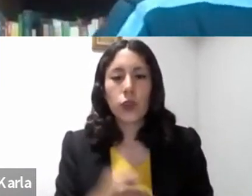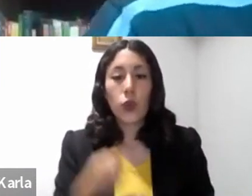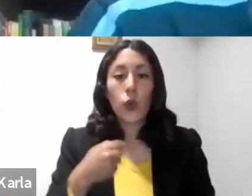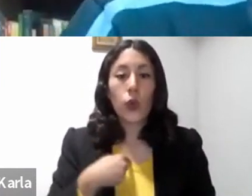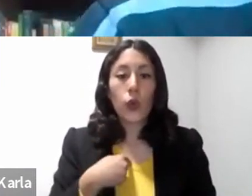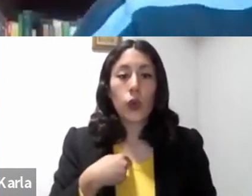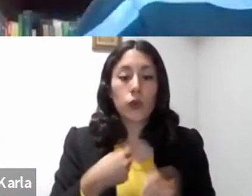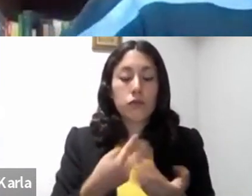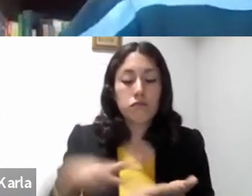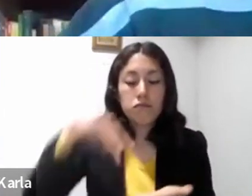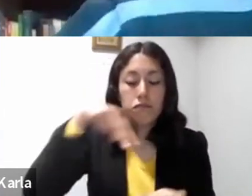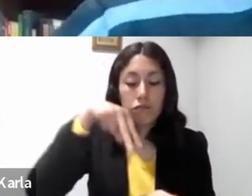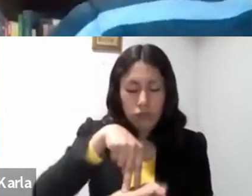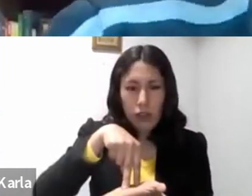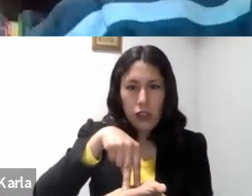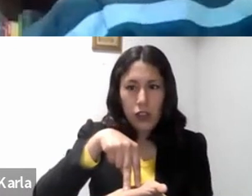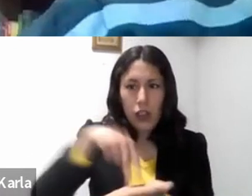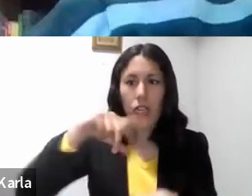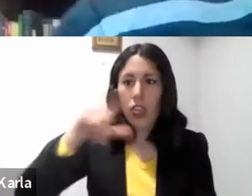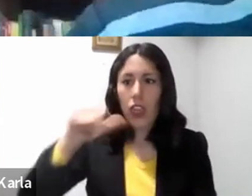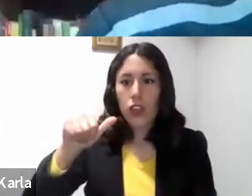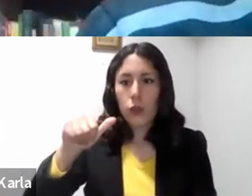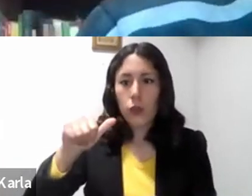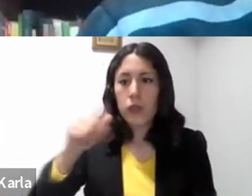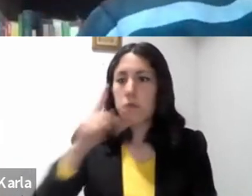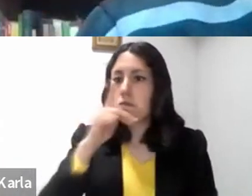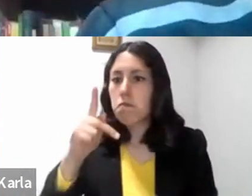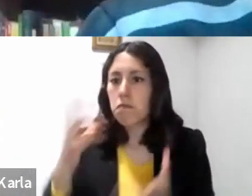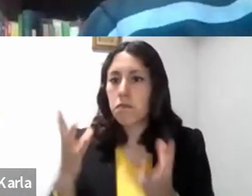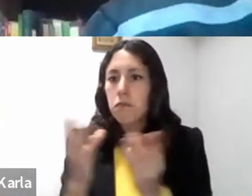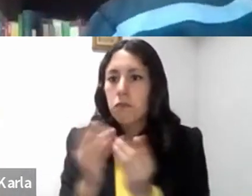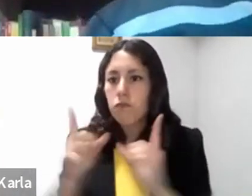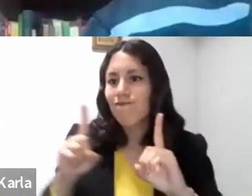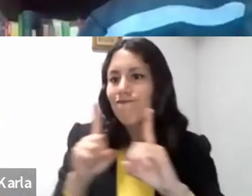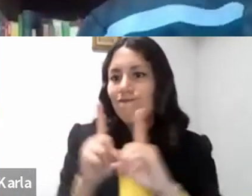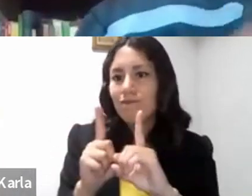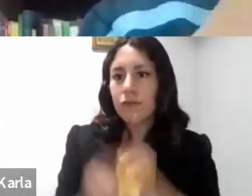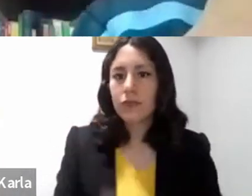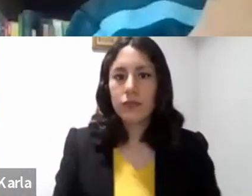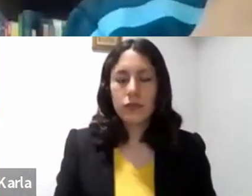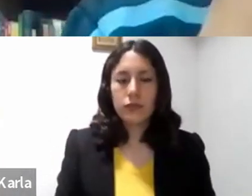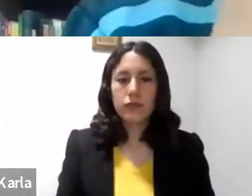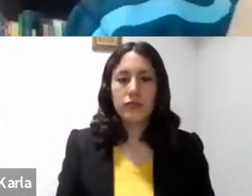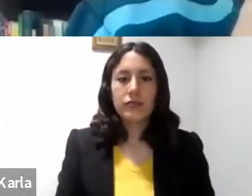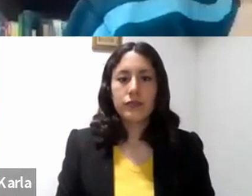Y yo quería comenzar esta charla,